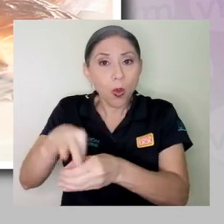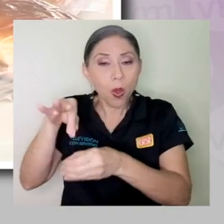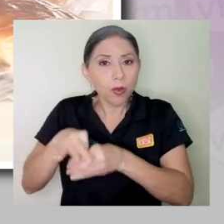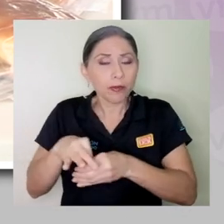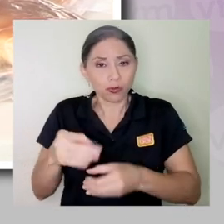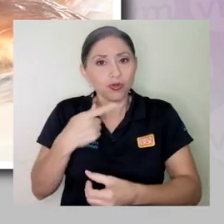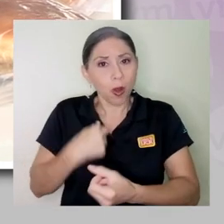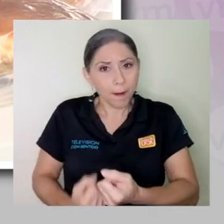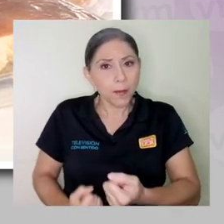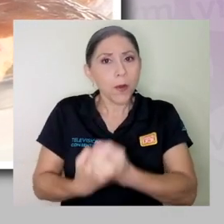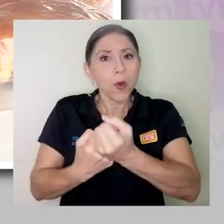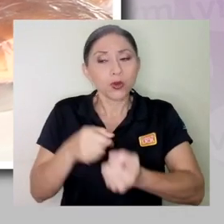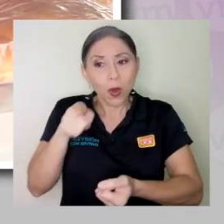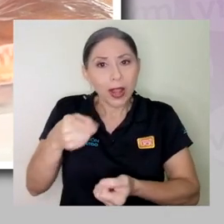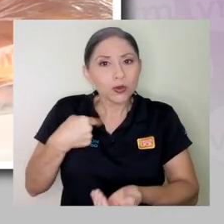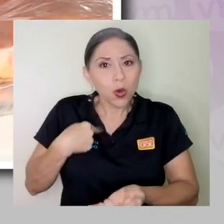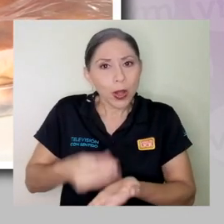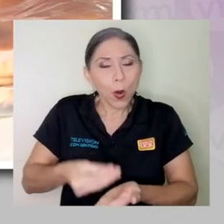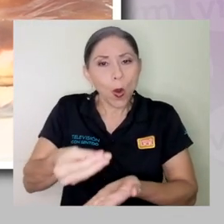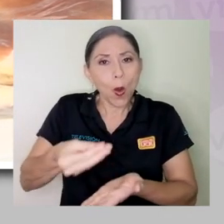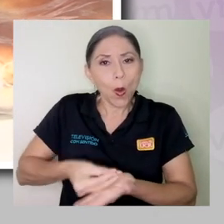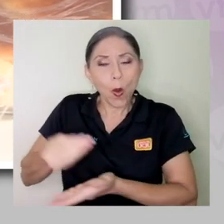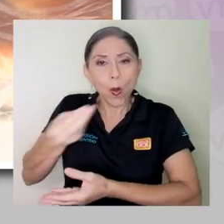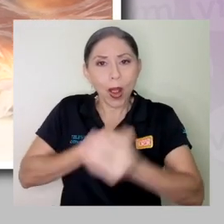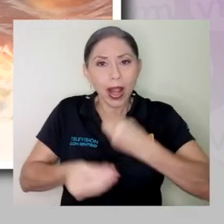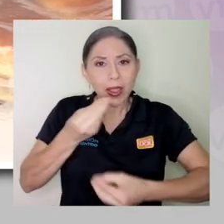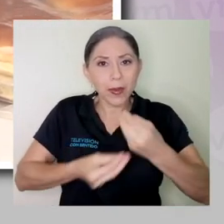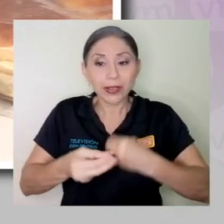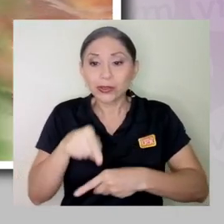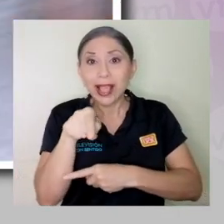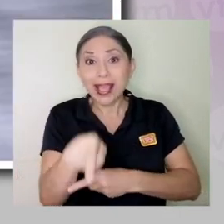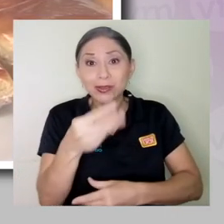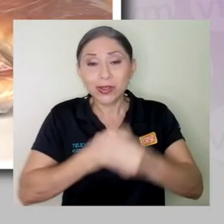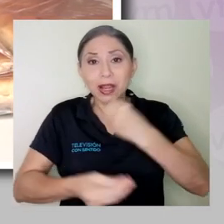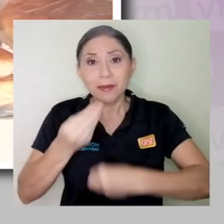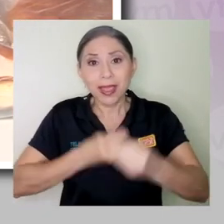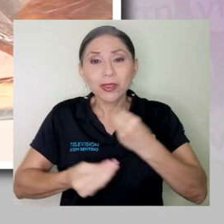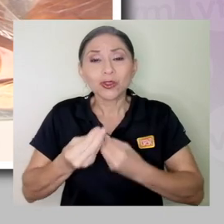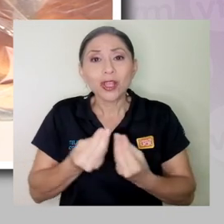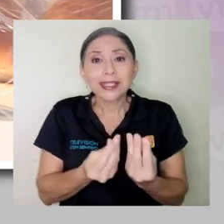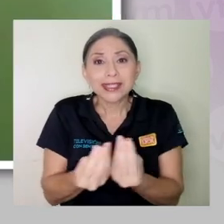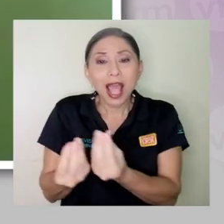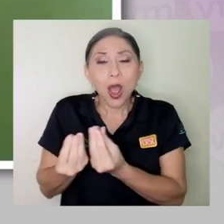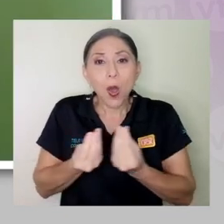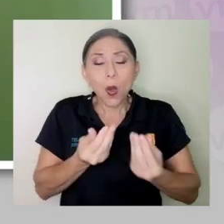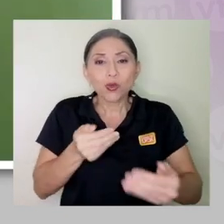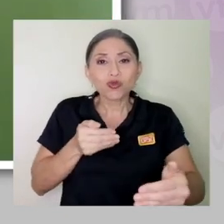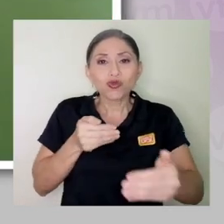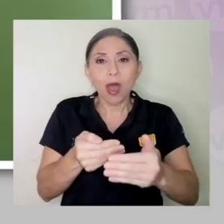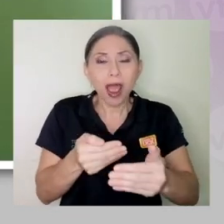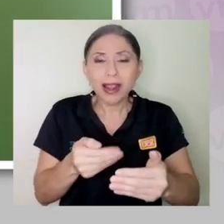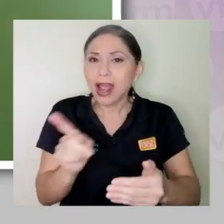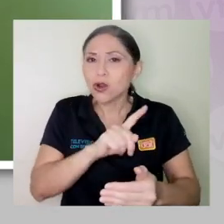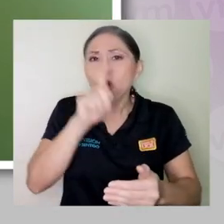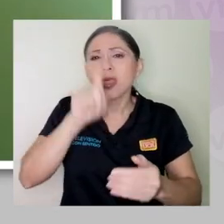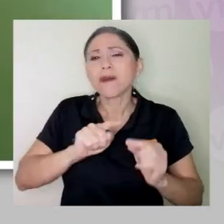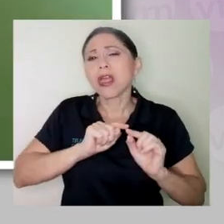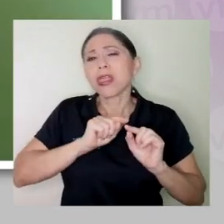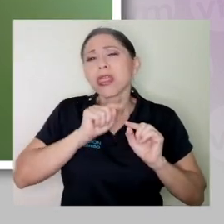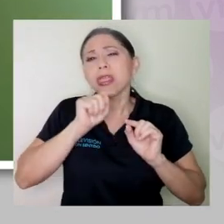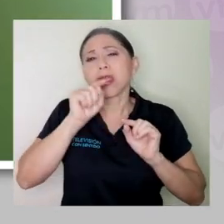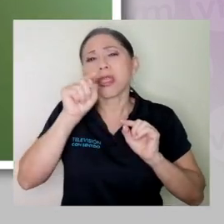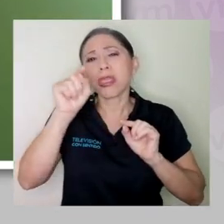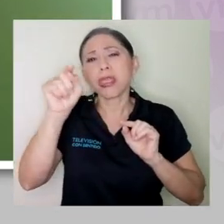comprarle los alimentos porque son alimentos que se han producido cerca y no tienen que